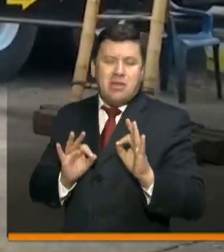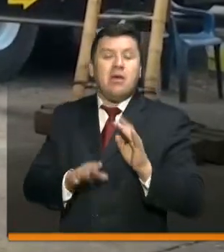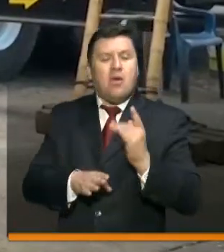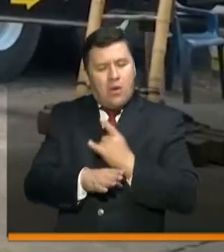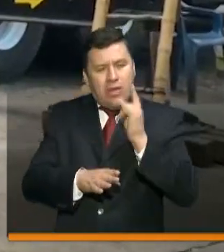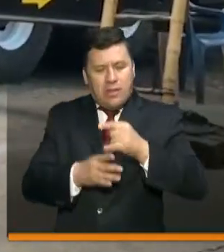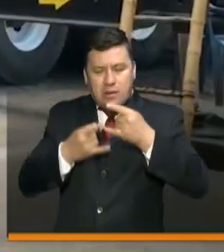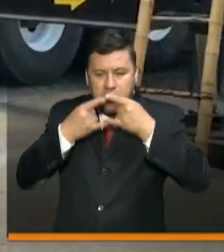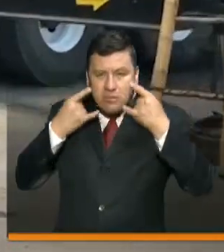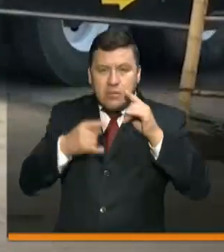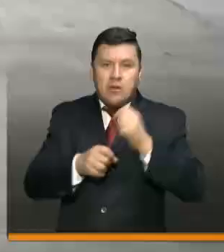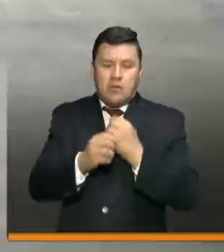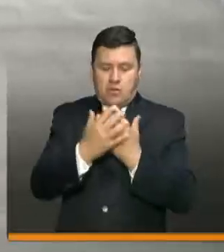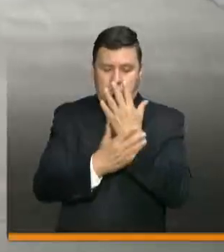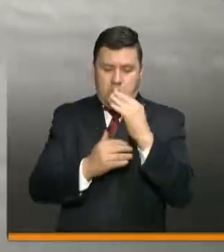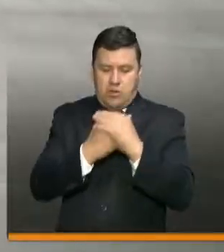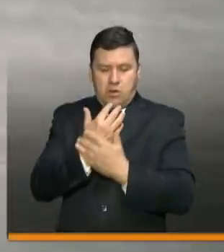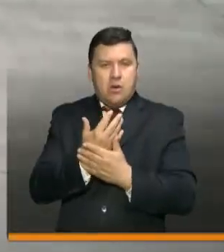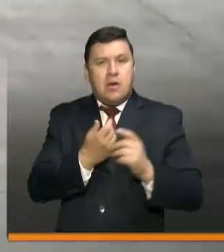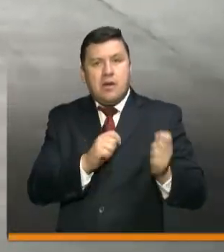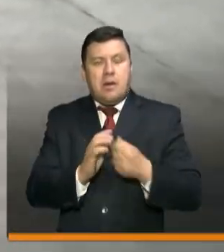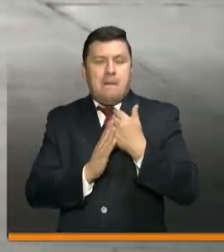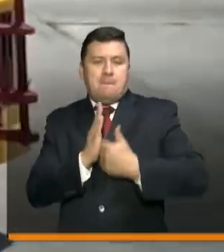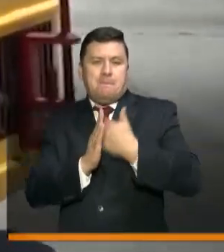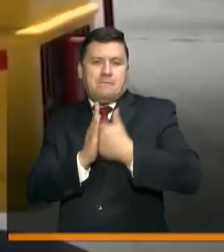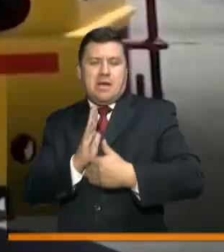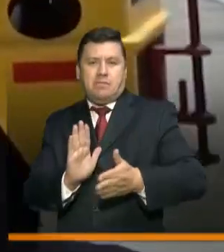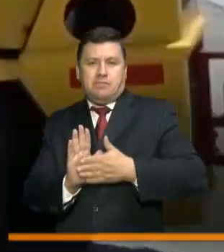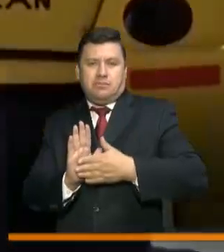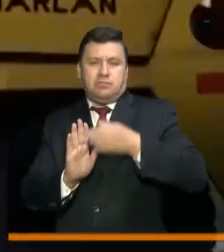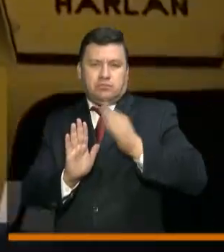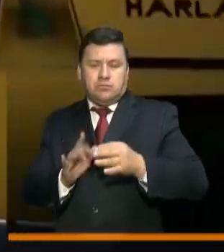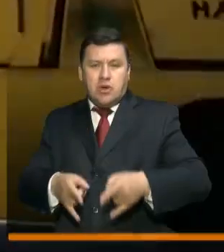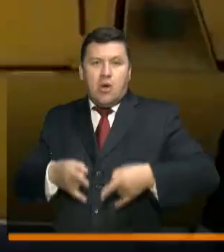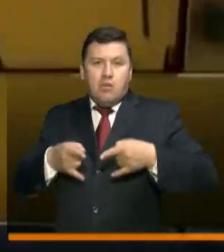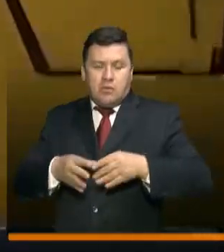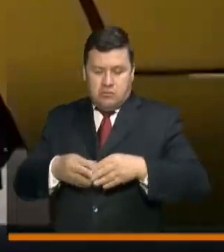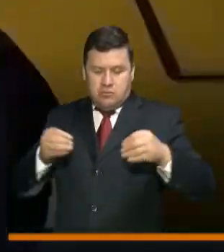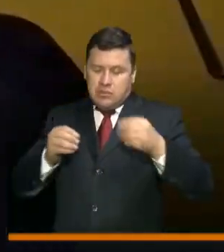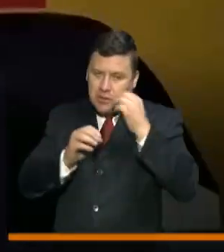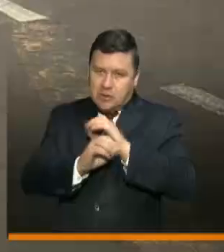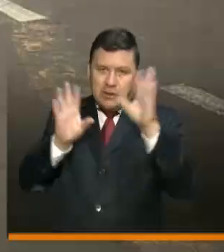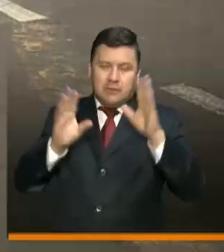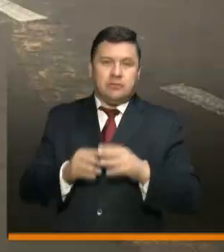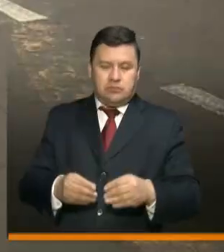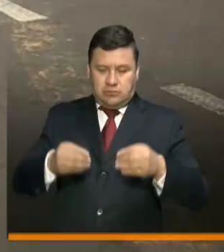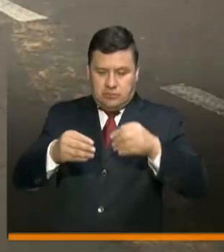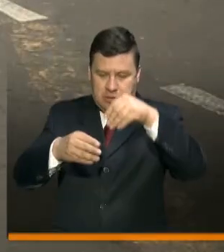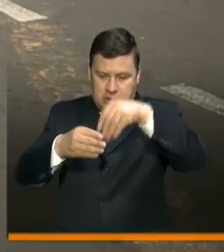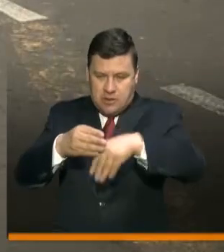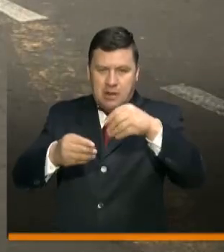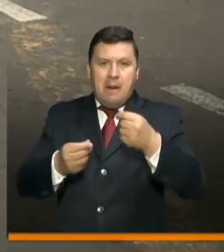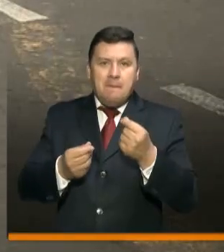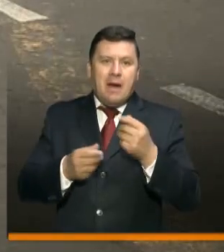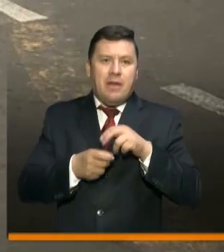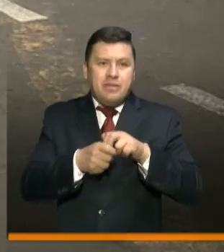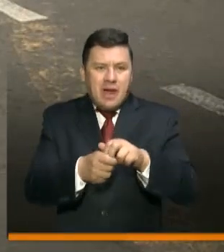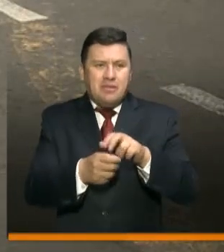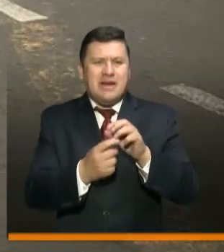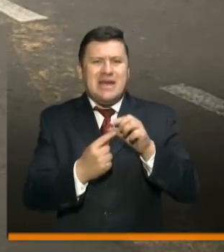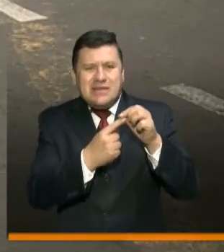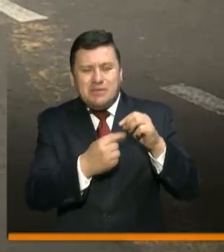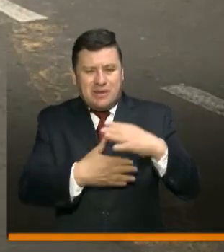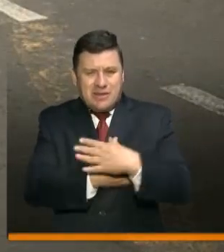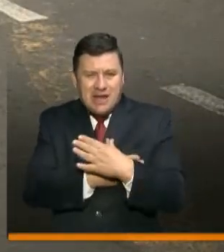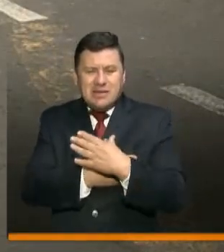tapabocas y guantes de trabajo y llevar los documentos de la mercancía en bolsa plástica transparente. Para conductores de taxi, transporte especial,